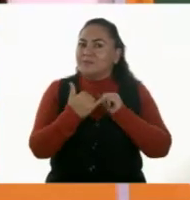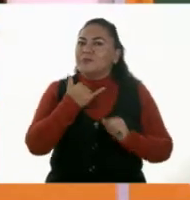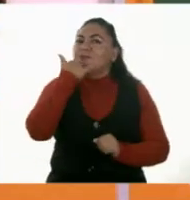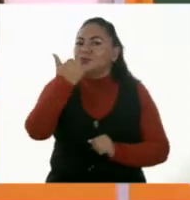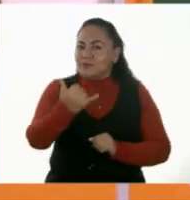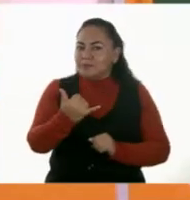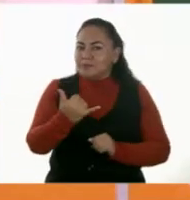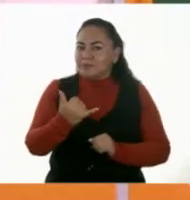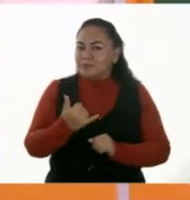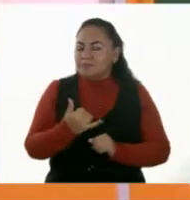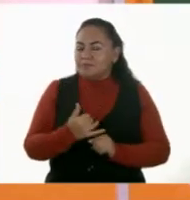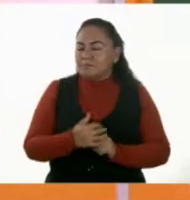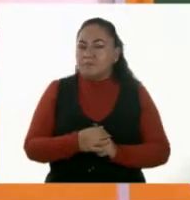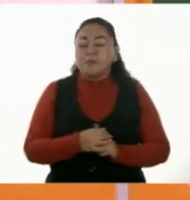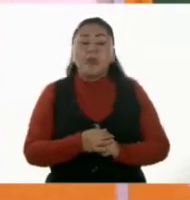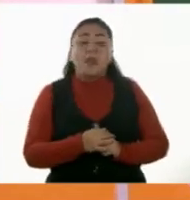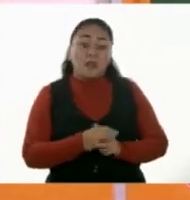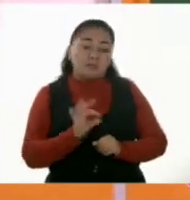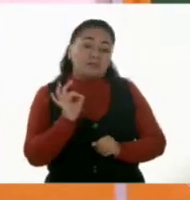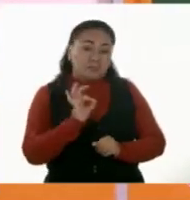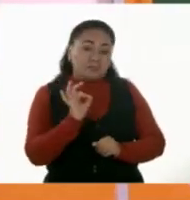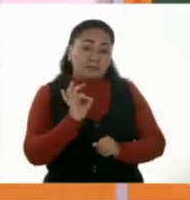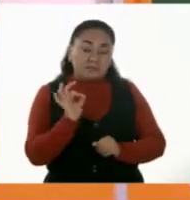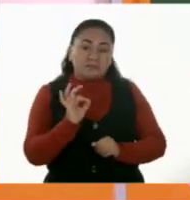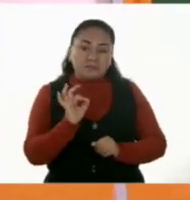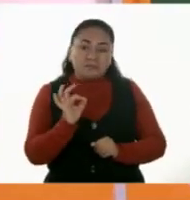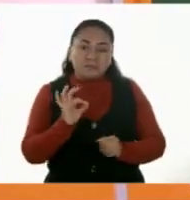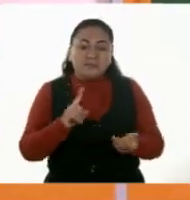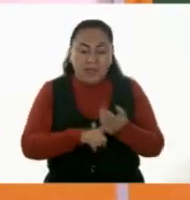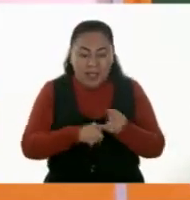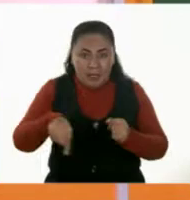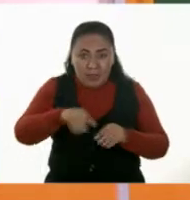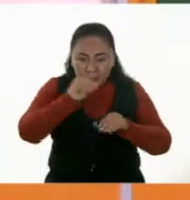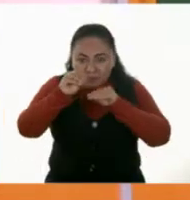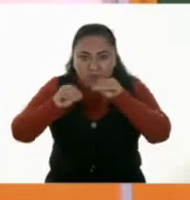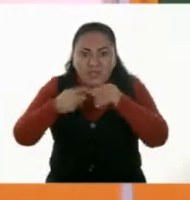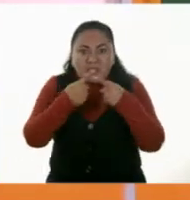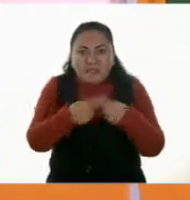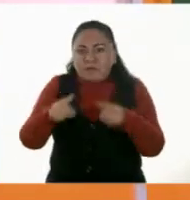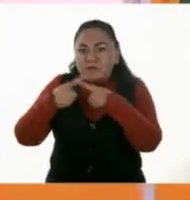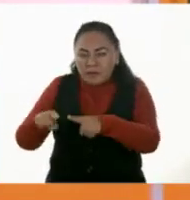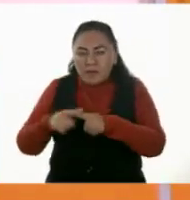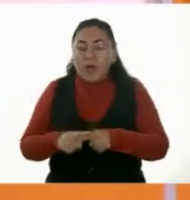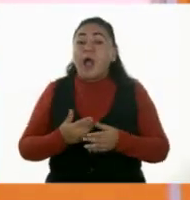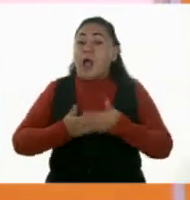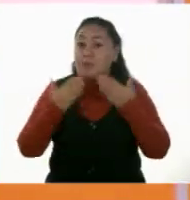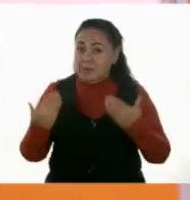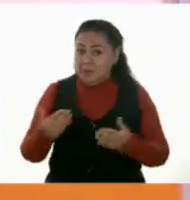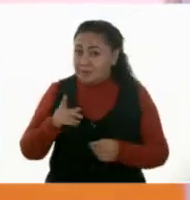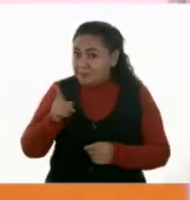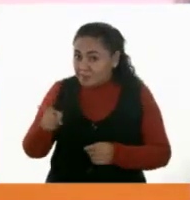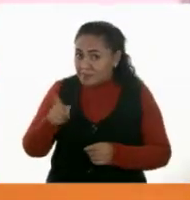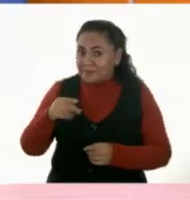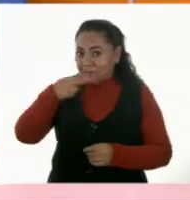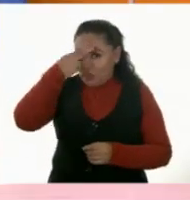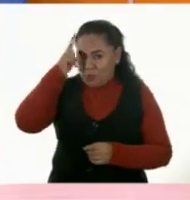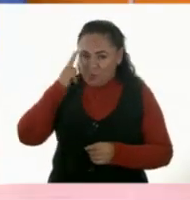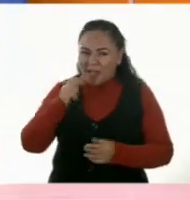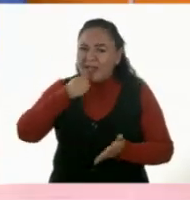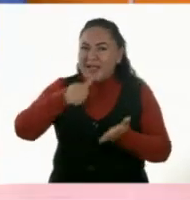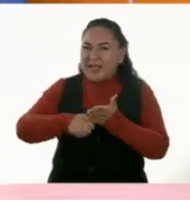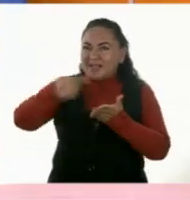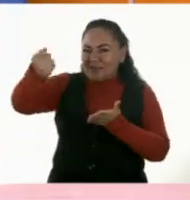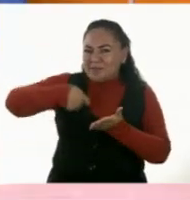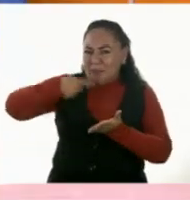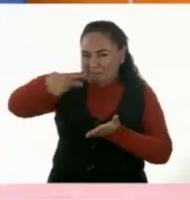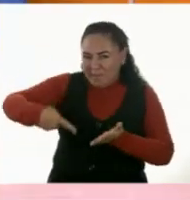se ven. Son la misma cantidad de fichas acomodadas de distinta manera. Entonces, Norma, dando contestación a tu